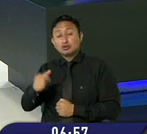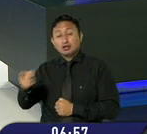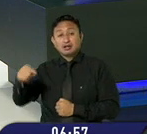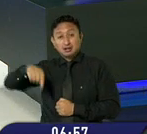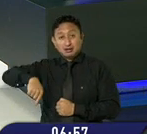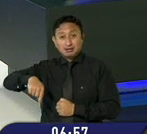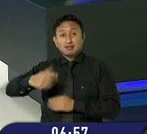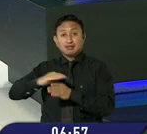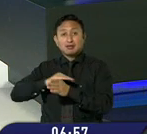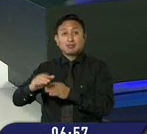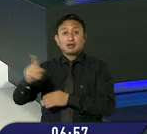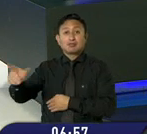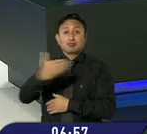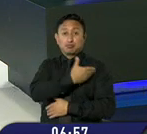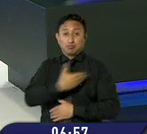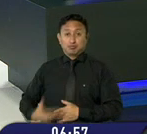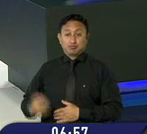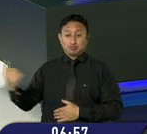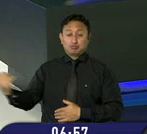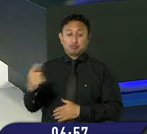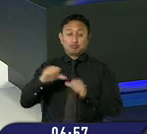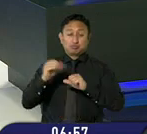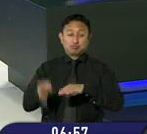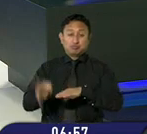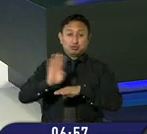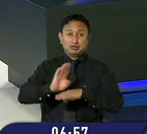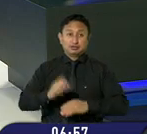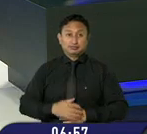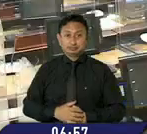mandatario comparezca ante el pleno.